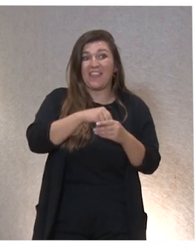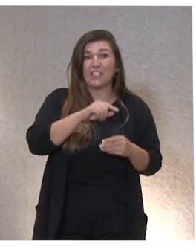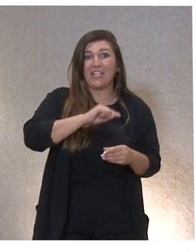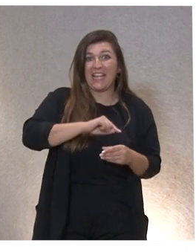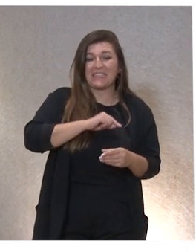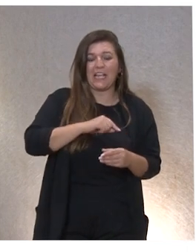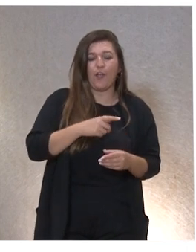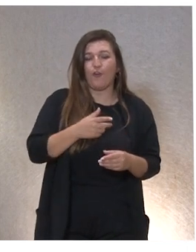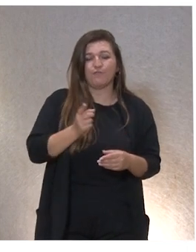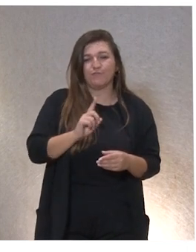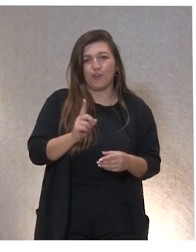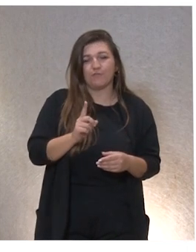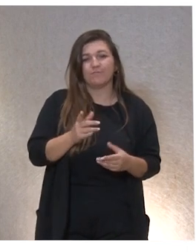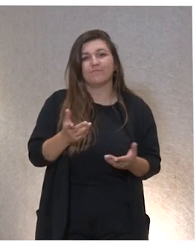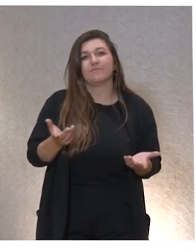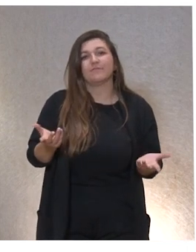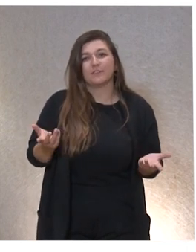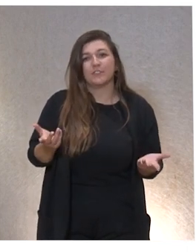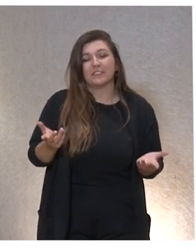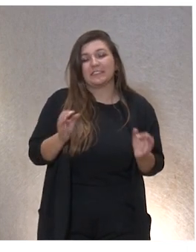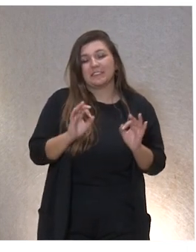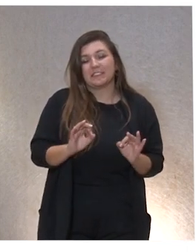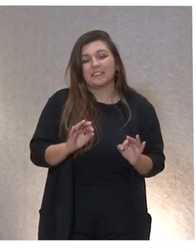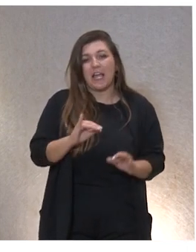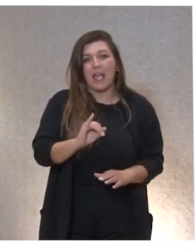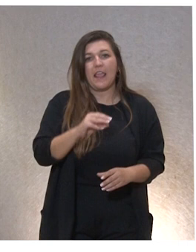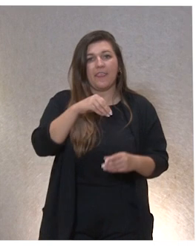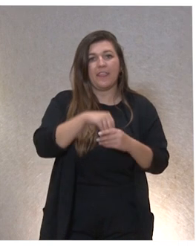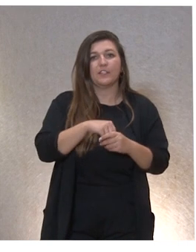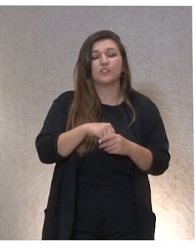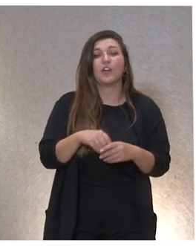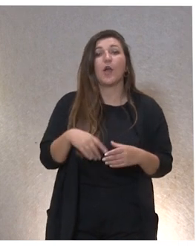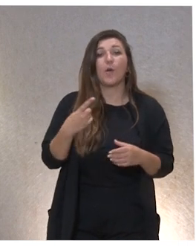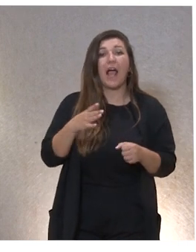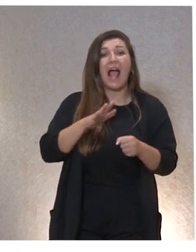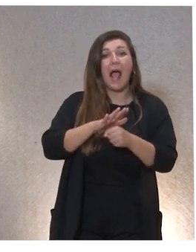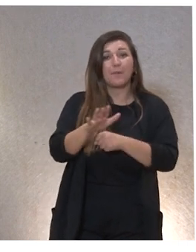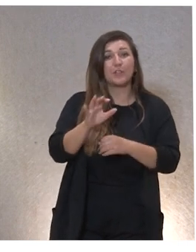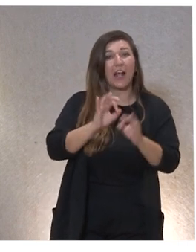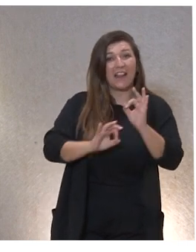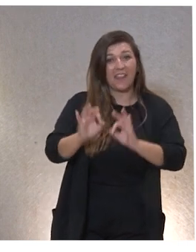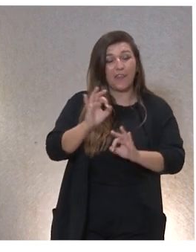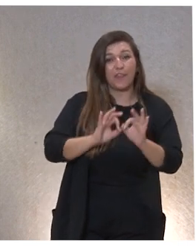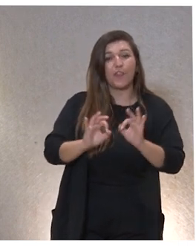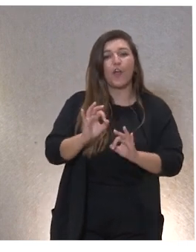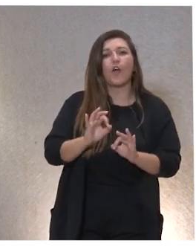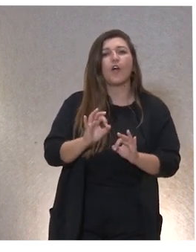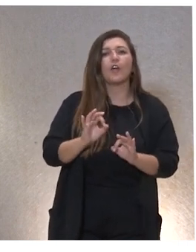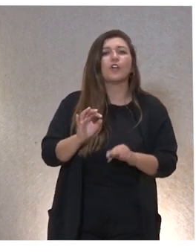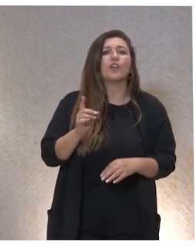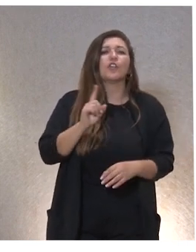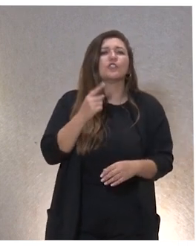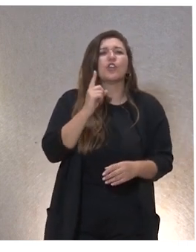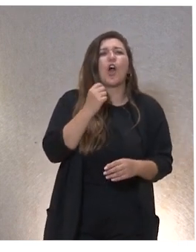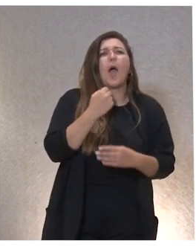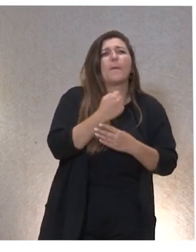tienen ¿vale? pero pero son así ¿no? Luego en el ámbito de la organización ya no tanto de la prestación de apoyo sino de